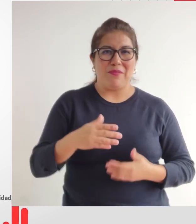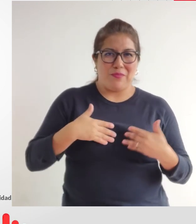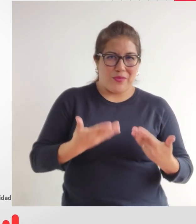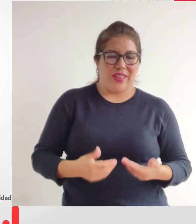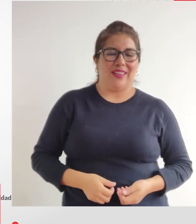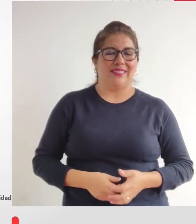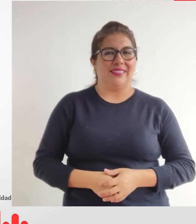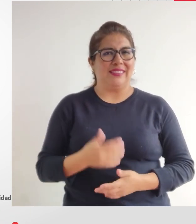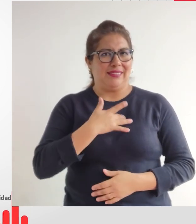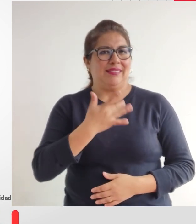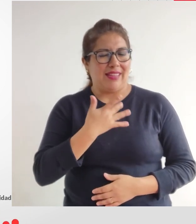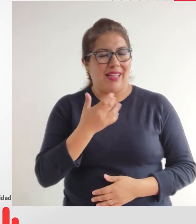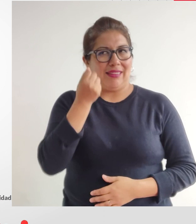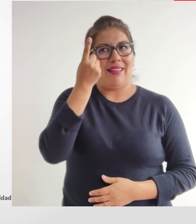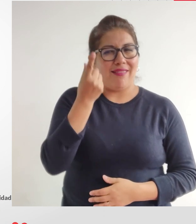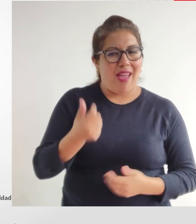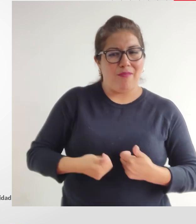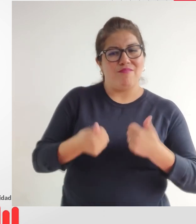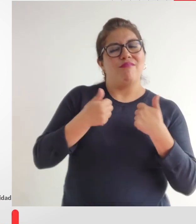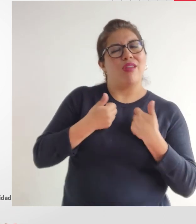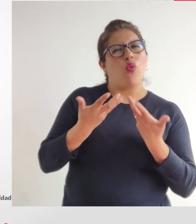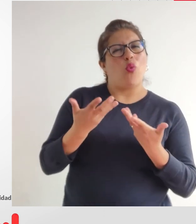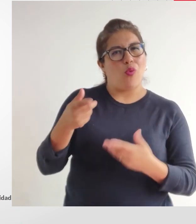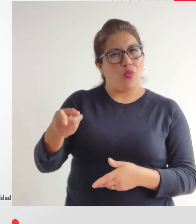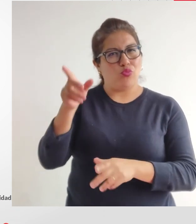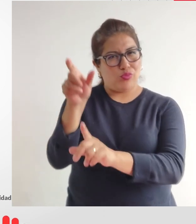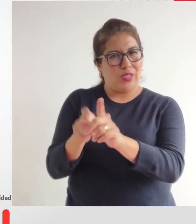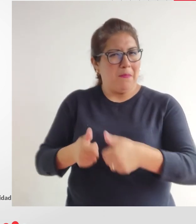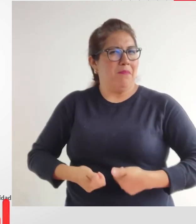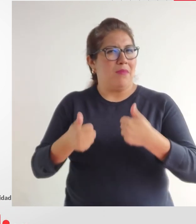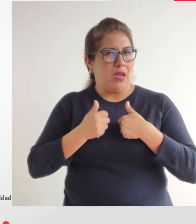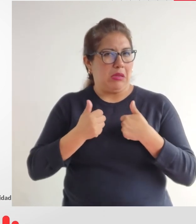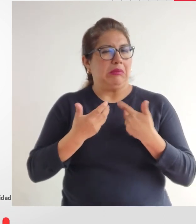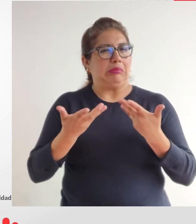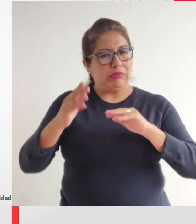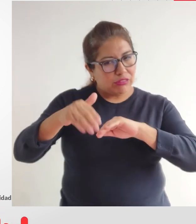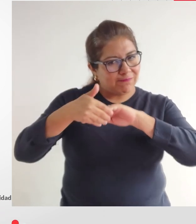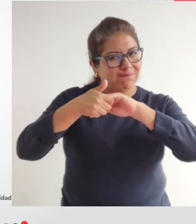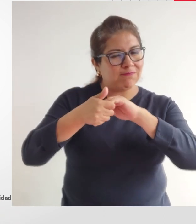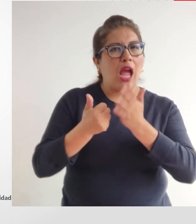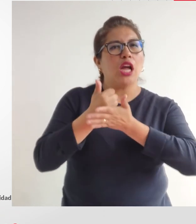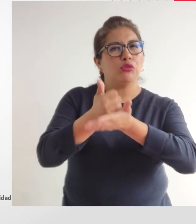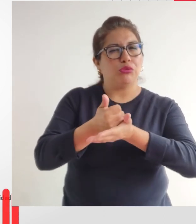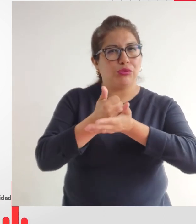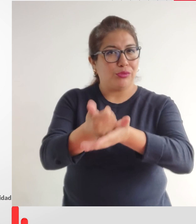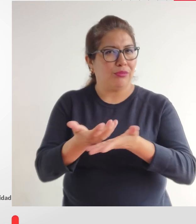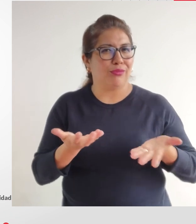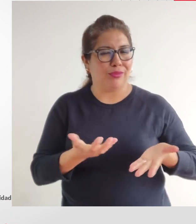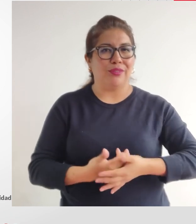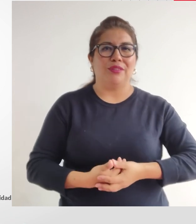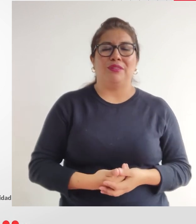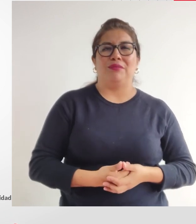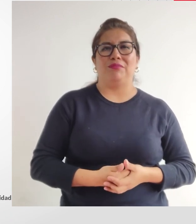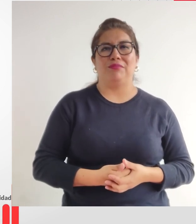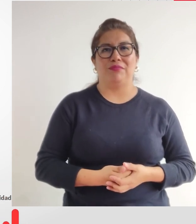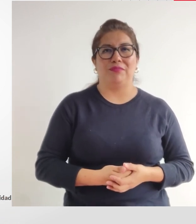vivir lo que los demás también viven identificarnos solidarizarnos ayudarnos porque